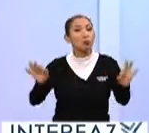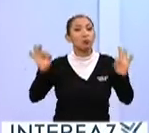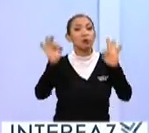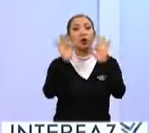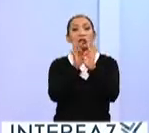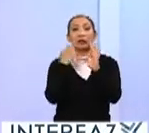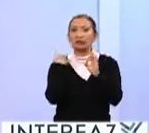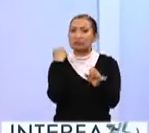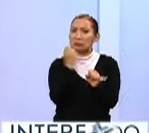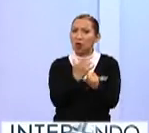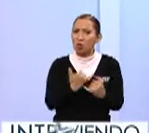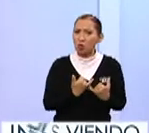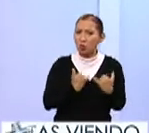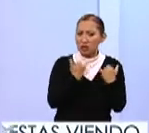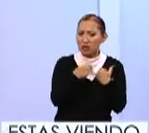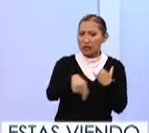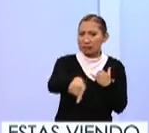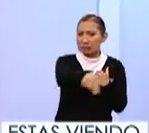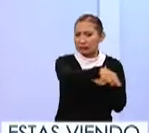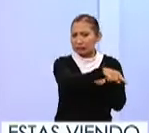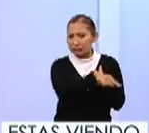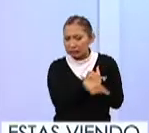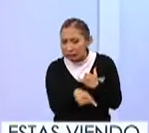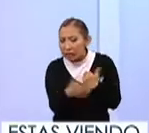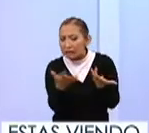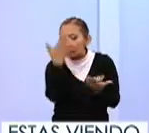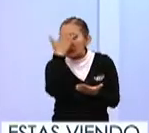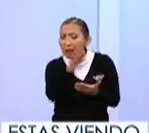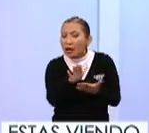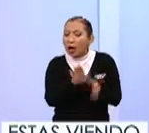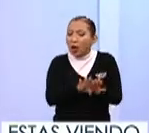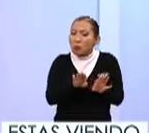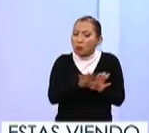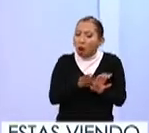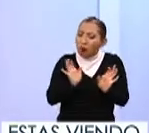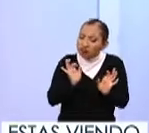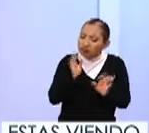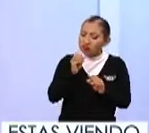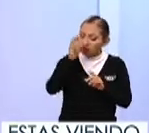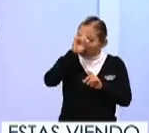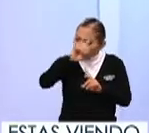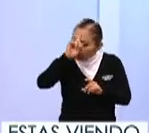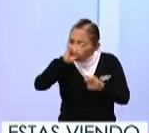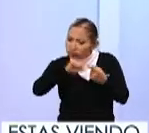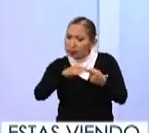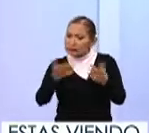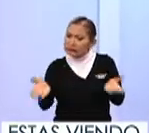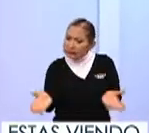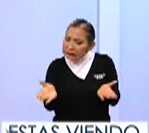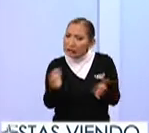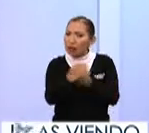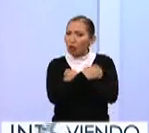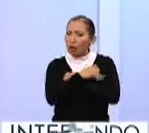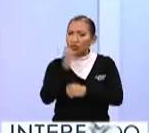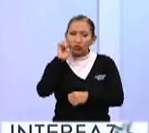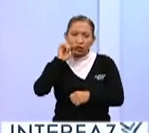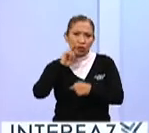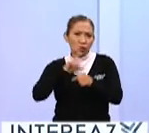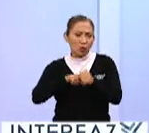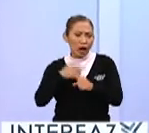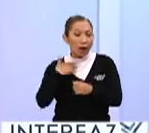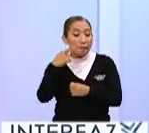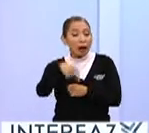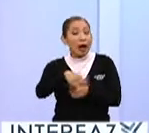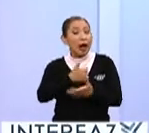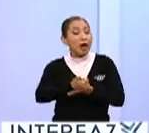que desde temprana edad nuestros jóvenes sepan ser inducidos, orientados en materia de educación sexual. Esto les va